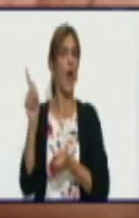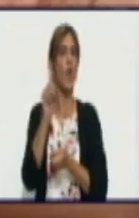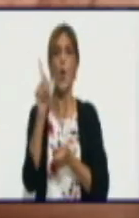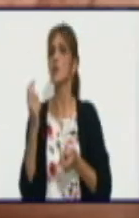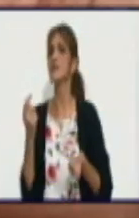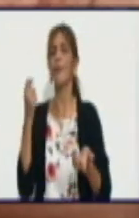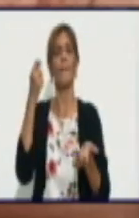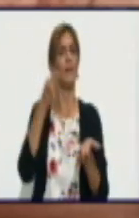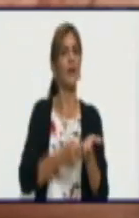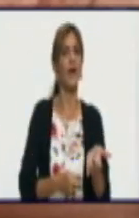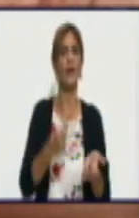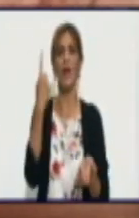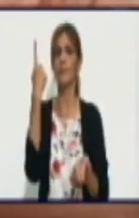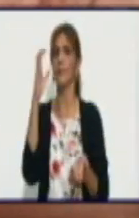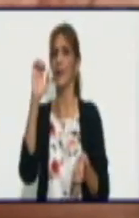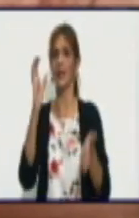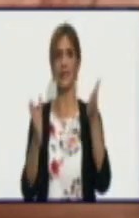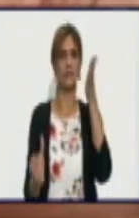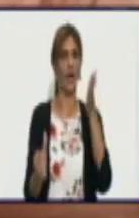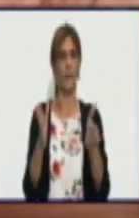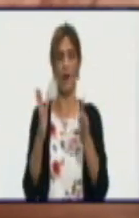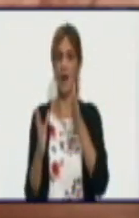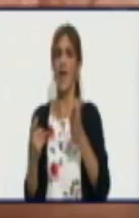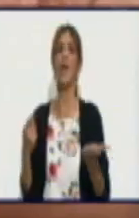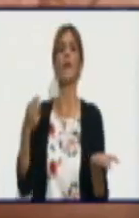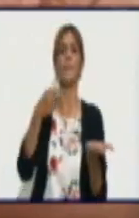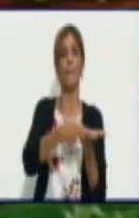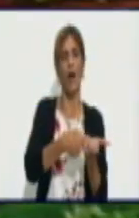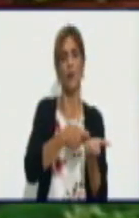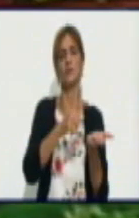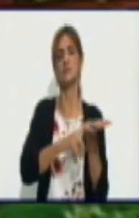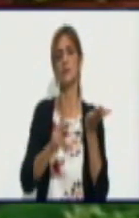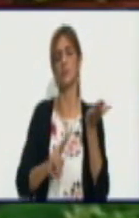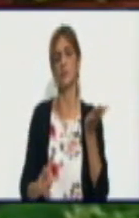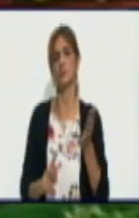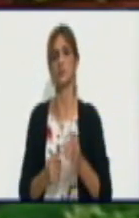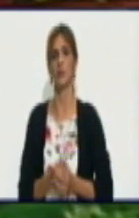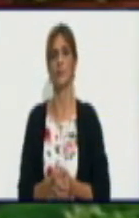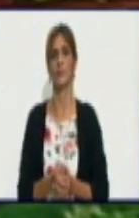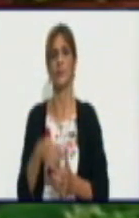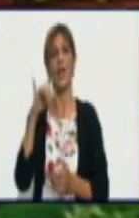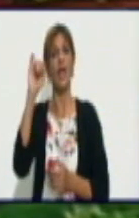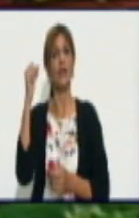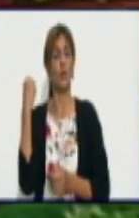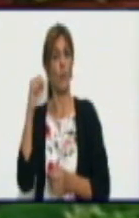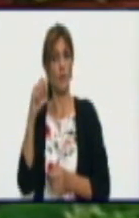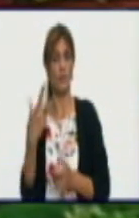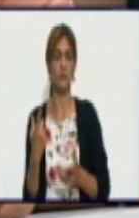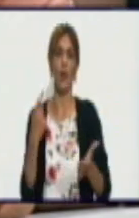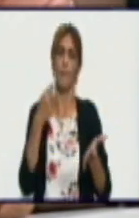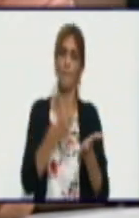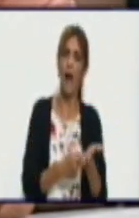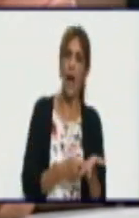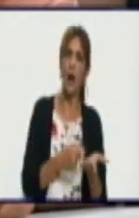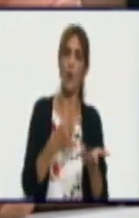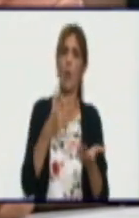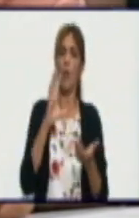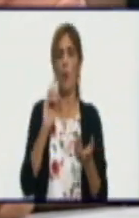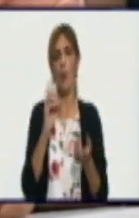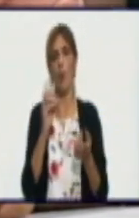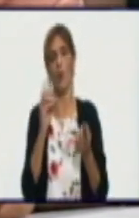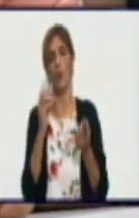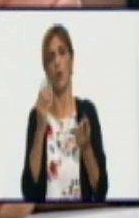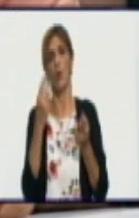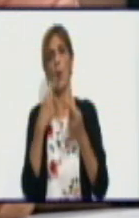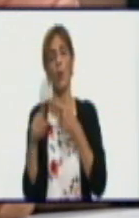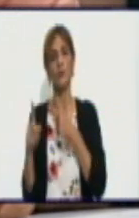la suspensión del servicio eléctrico a las bases productivas agropecuarias. En ocasiones, el incumplimiento del pago, por cualquier razón, se